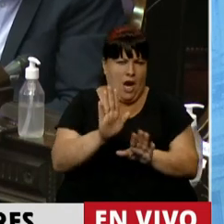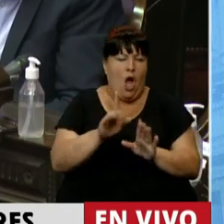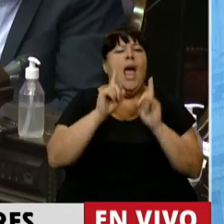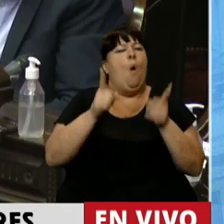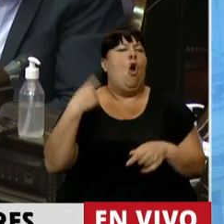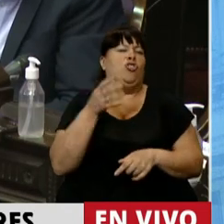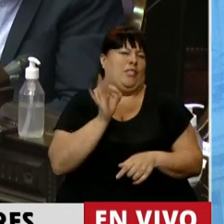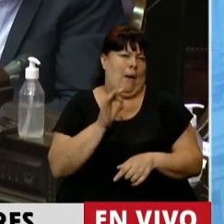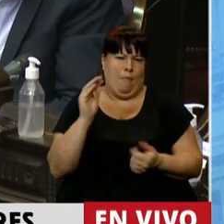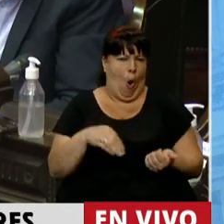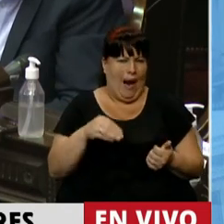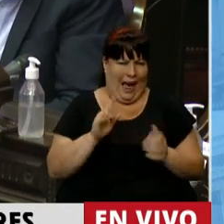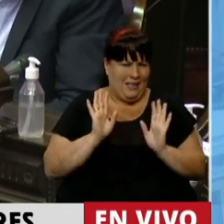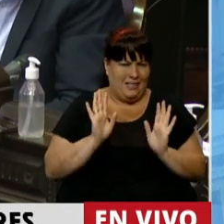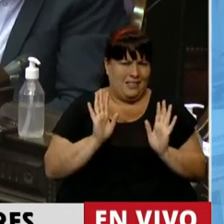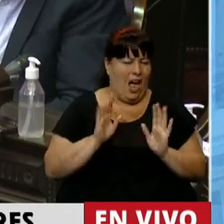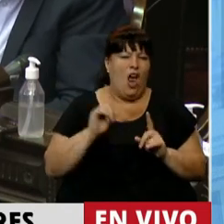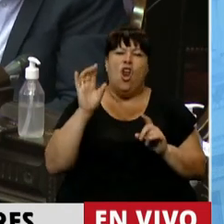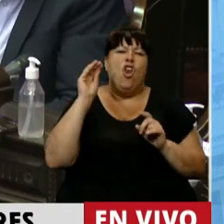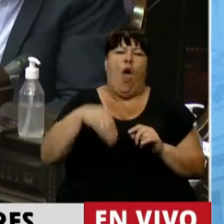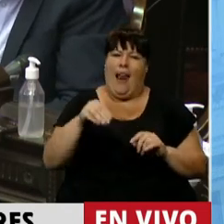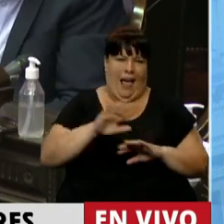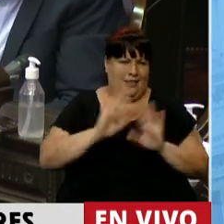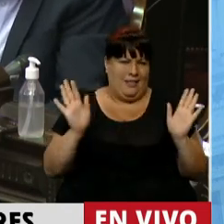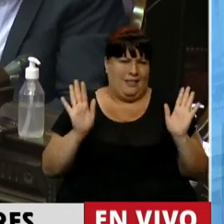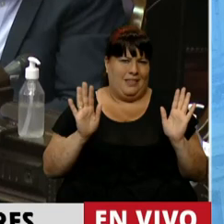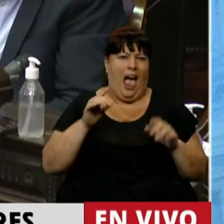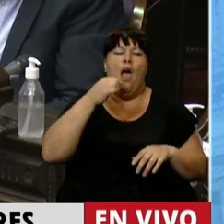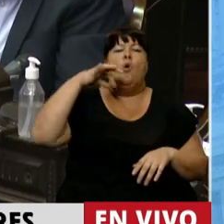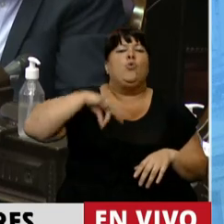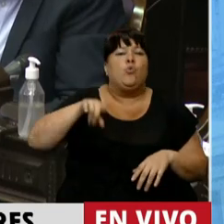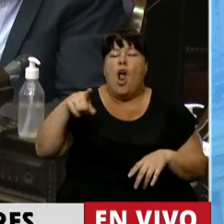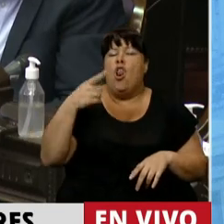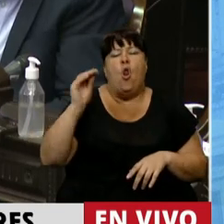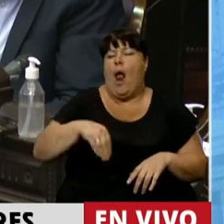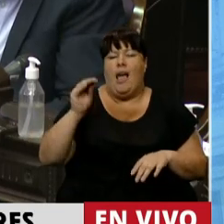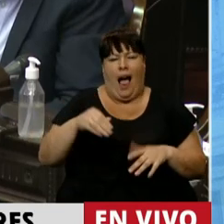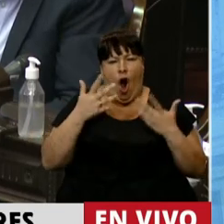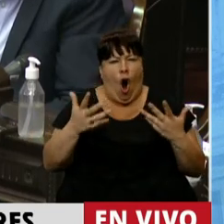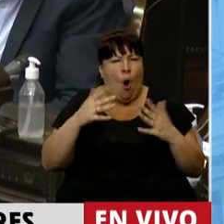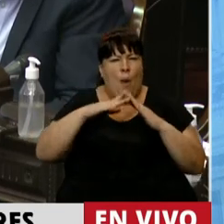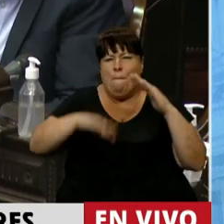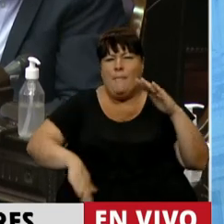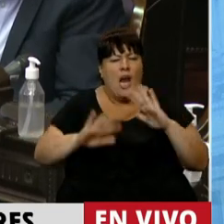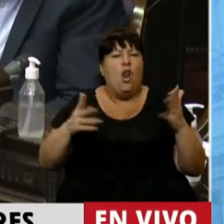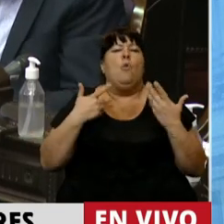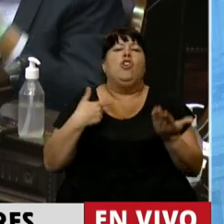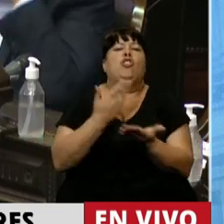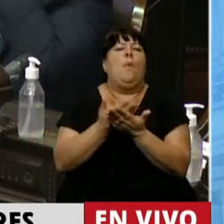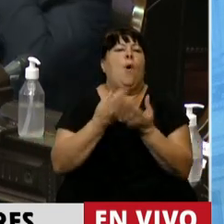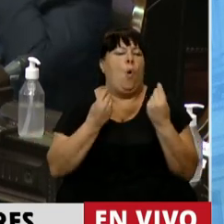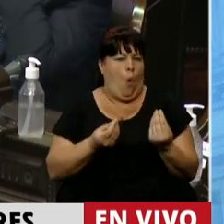Sin embargo, sabemos que eso no alcanza, no es suficiente, el haber no es suficiente, por supuesto, está muy por detrás, por eso, ¿qué